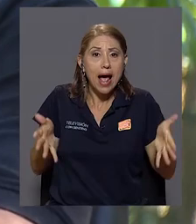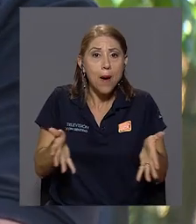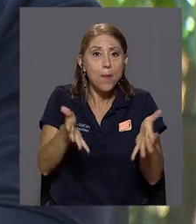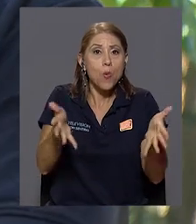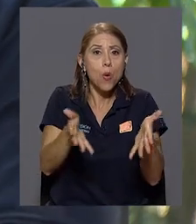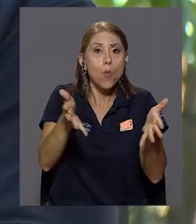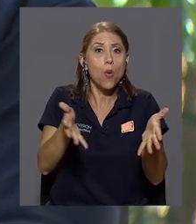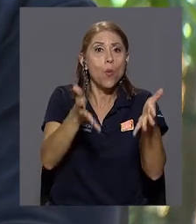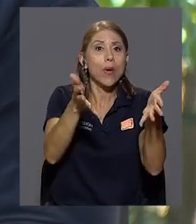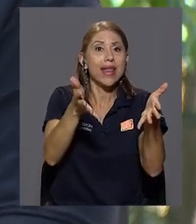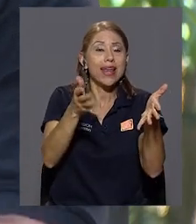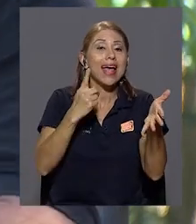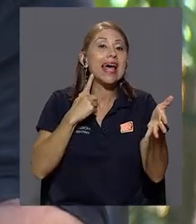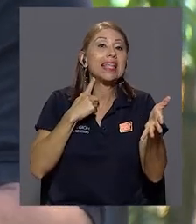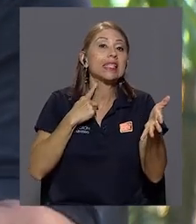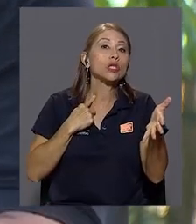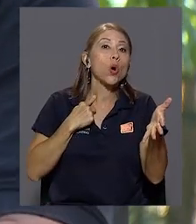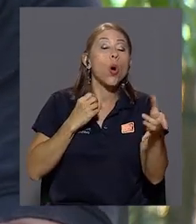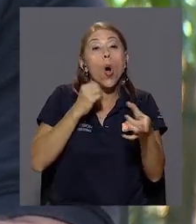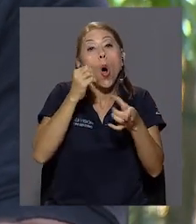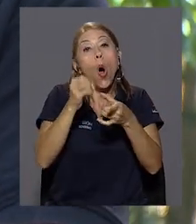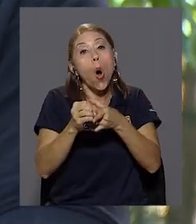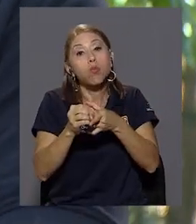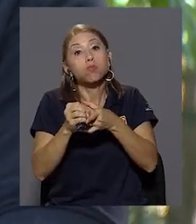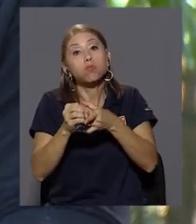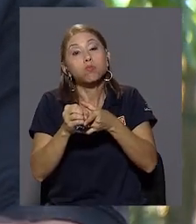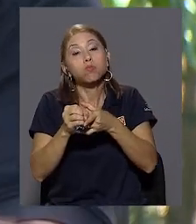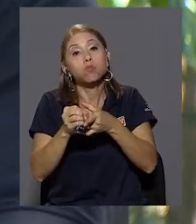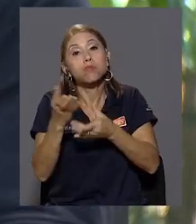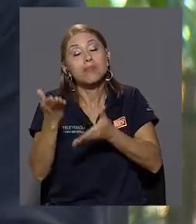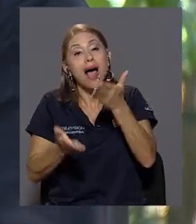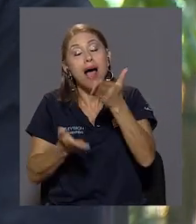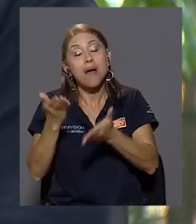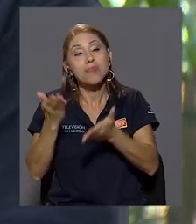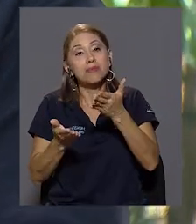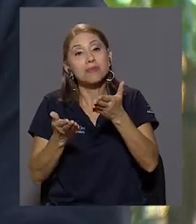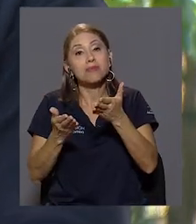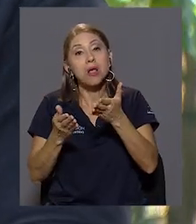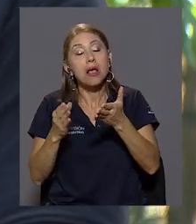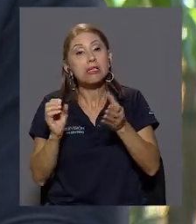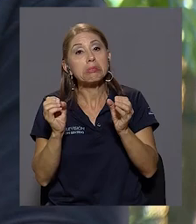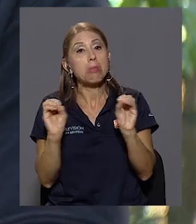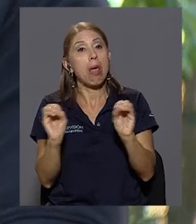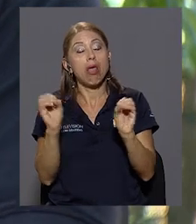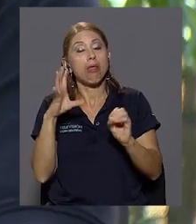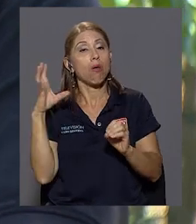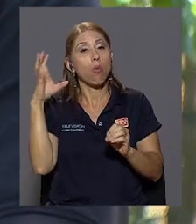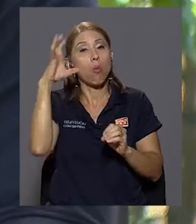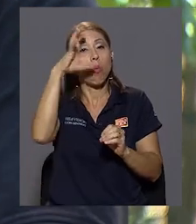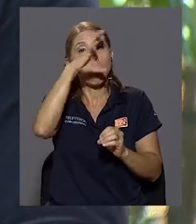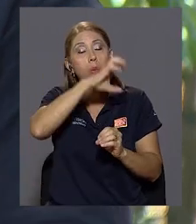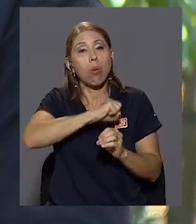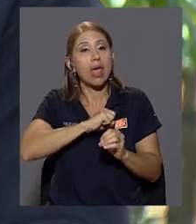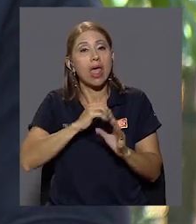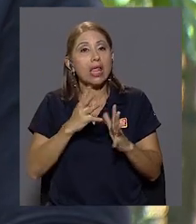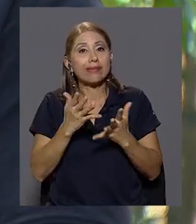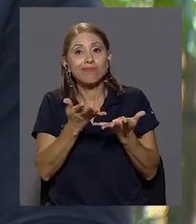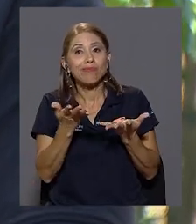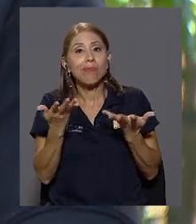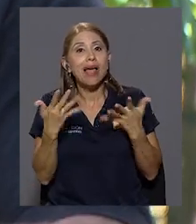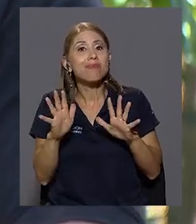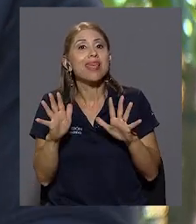prevención de la adicción o puede ser más bien un factor que inconscientemente, ¿verdad?, de una buena